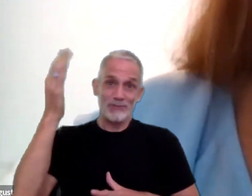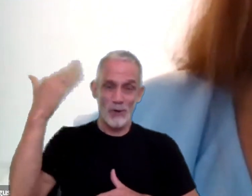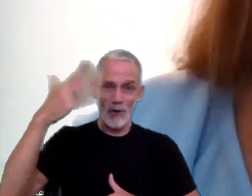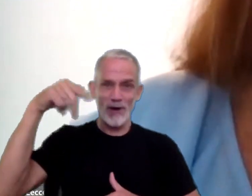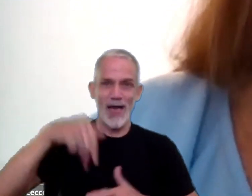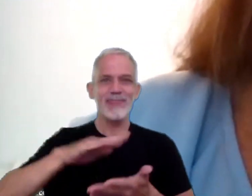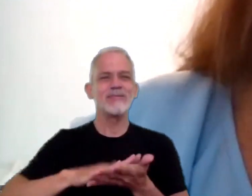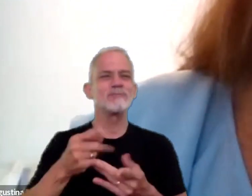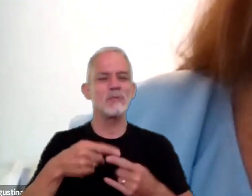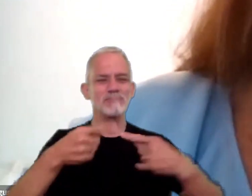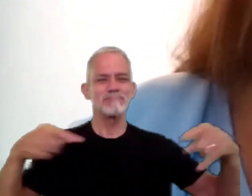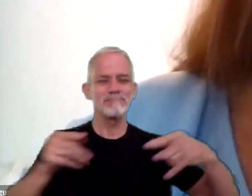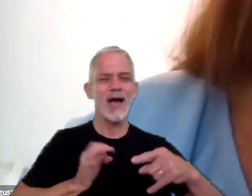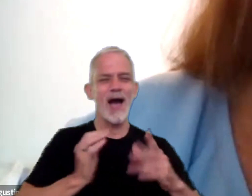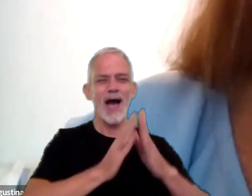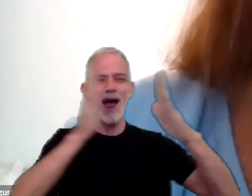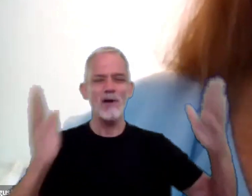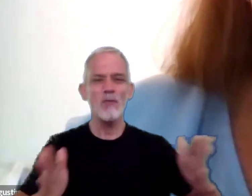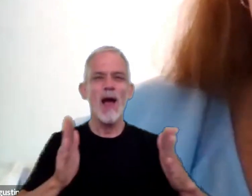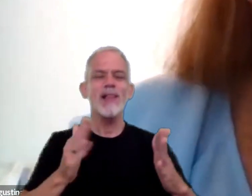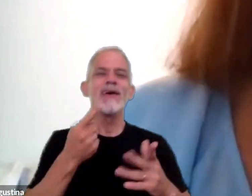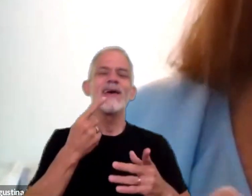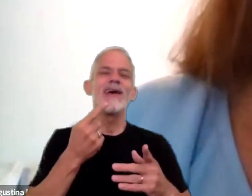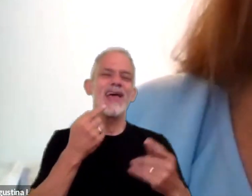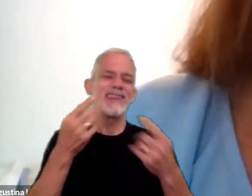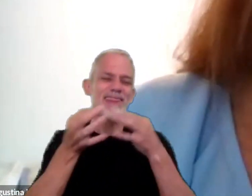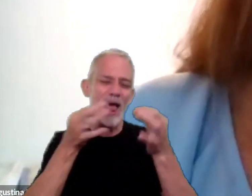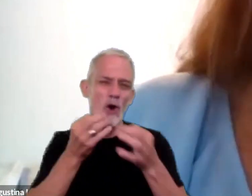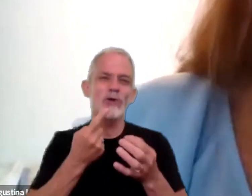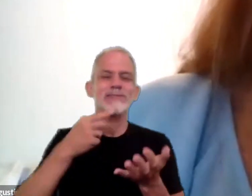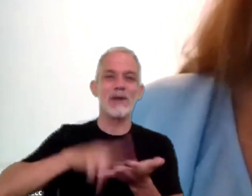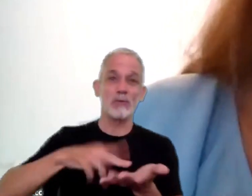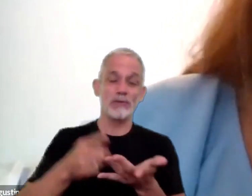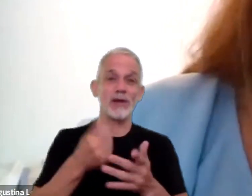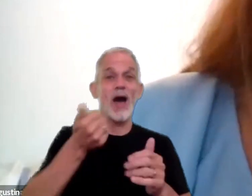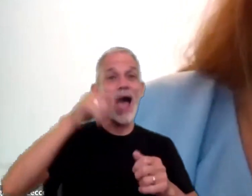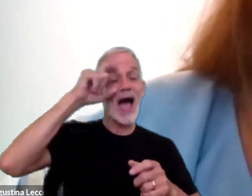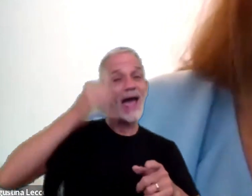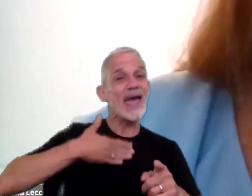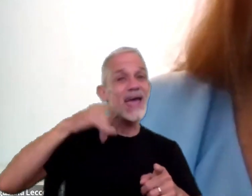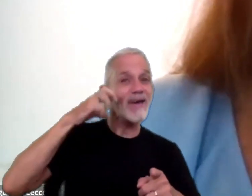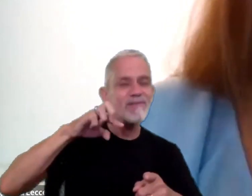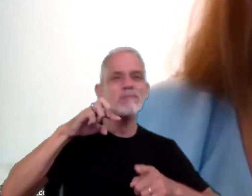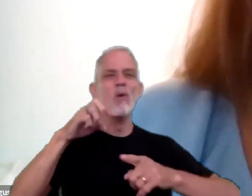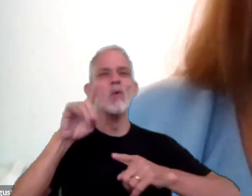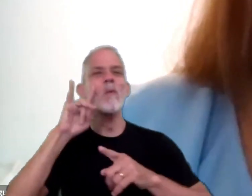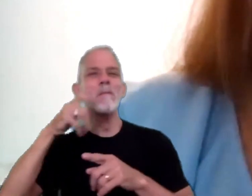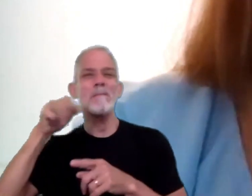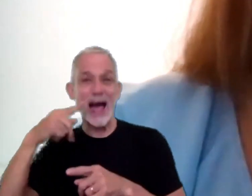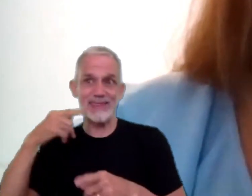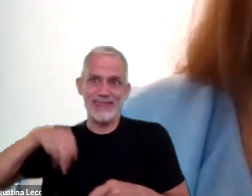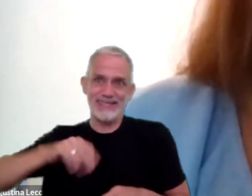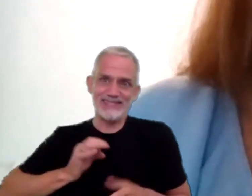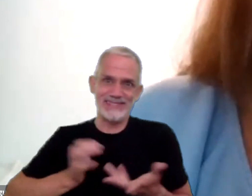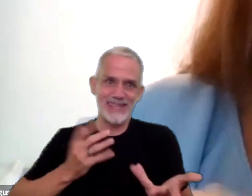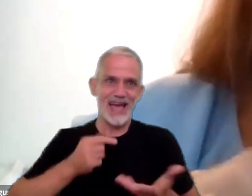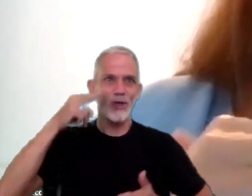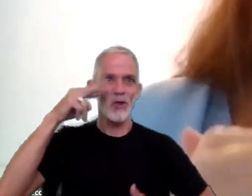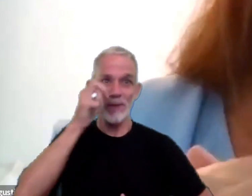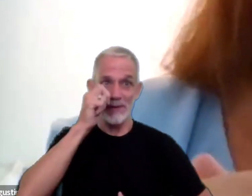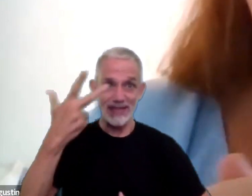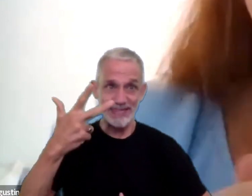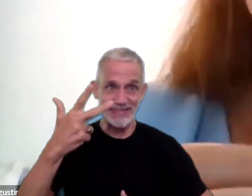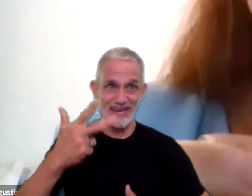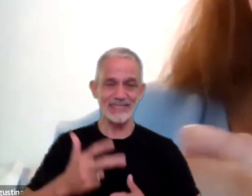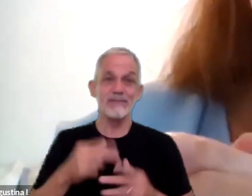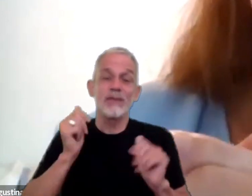ciclo anual de diálogos tributarios a EFIP UMAI de este año, 2023. Esperemos poder seguir el año que viene.